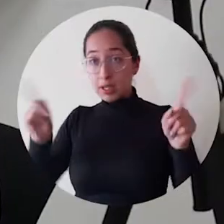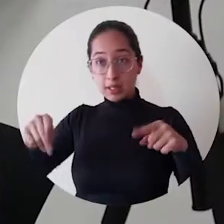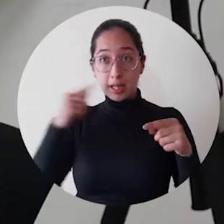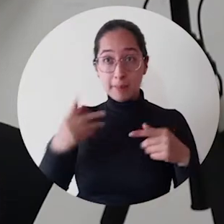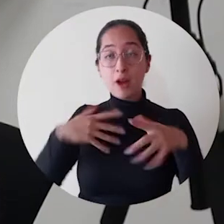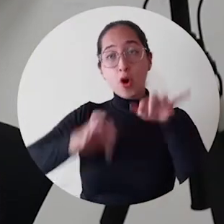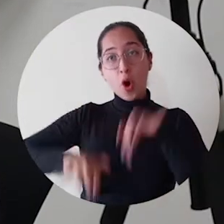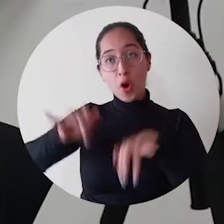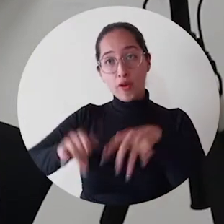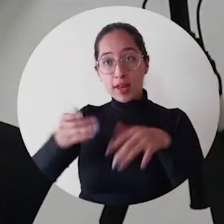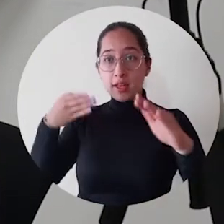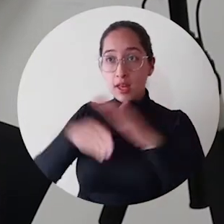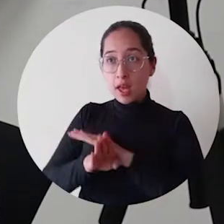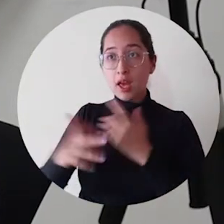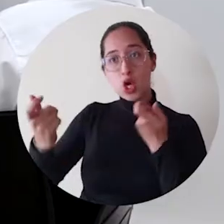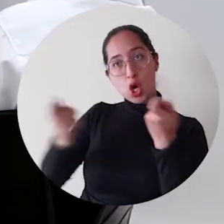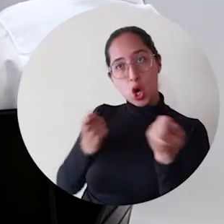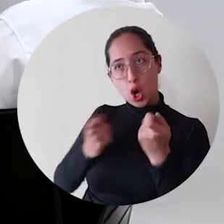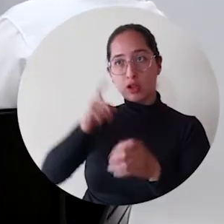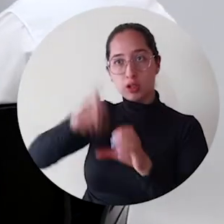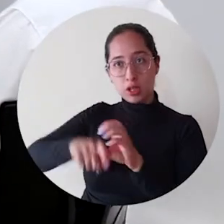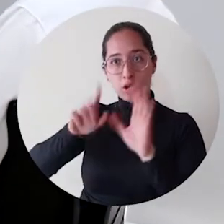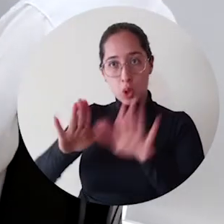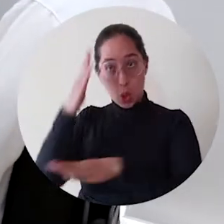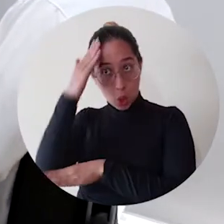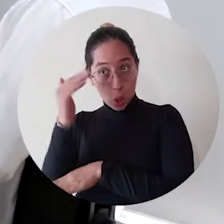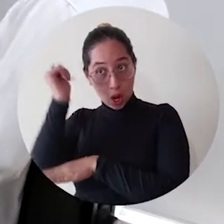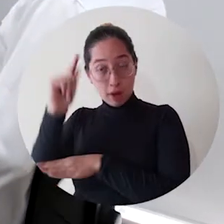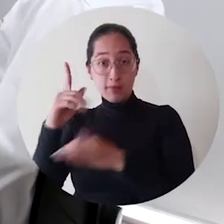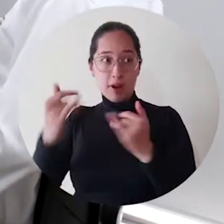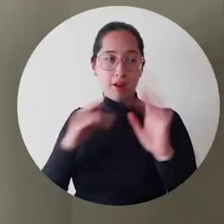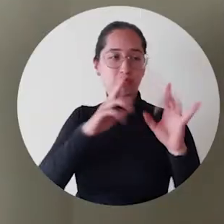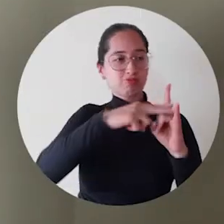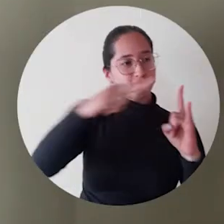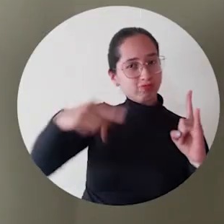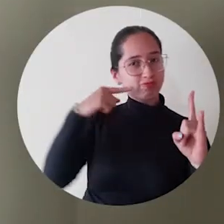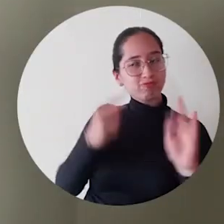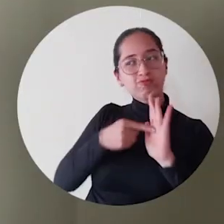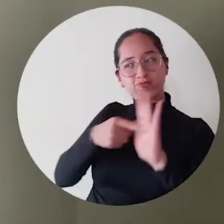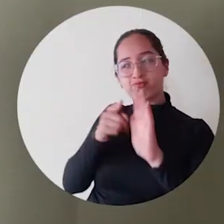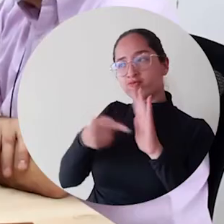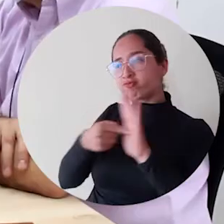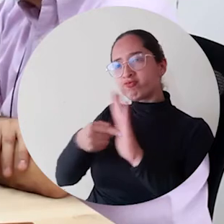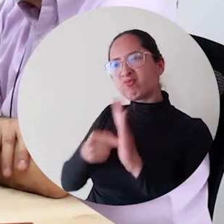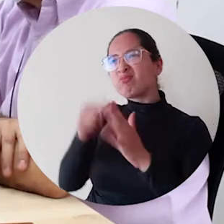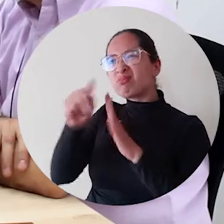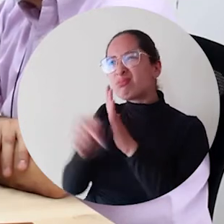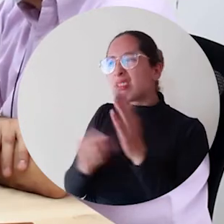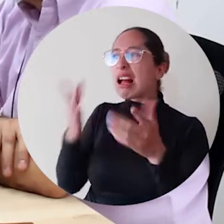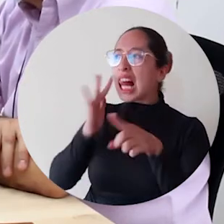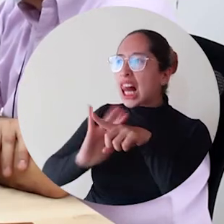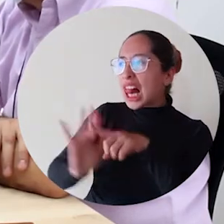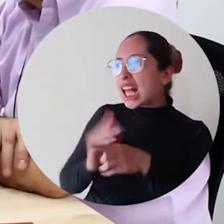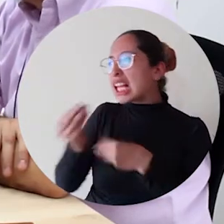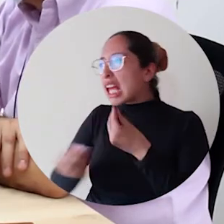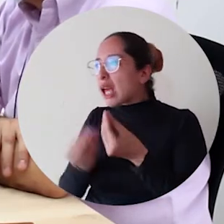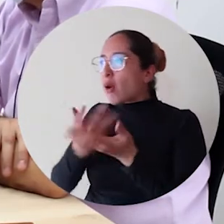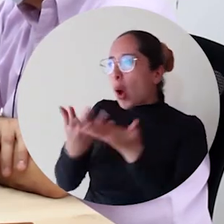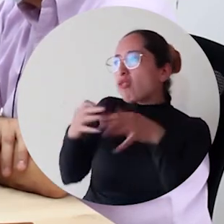la Oficina de Admisiones, Registro y Control Académico, la Alma Mater compartió sus buenas prácticas educativas y políticas